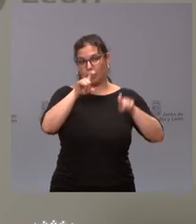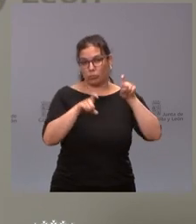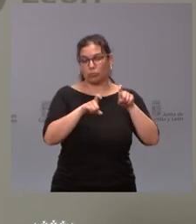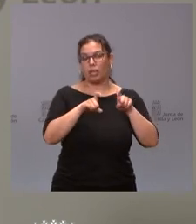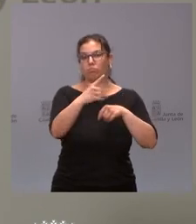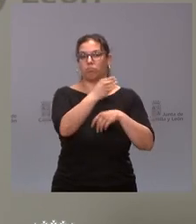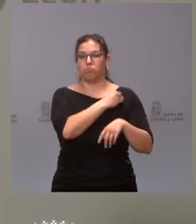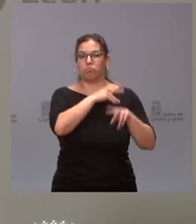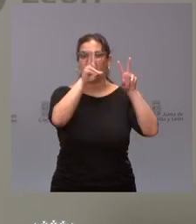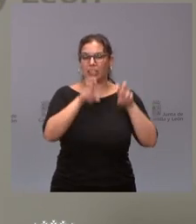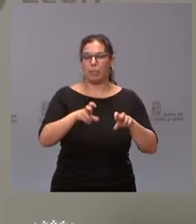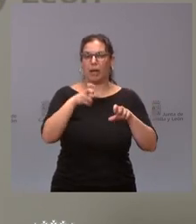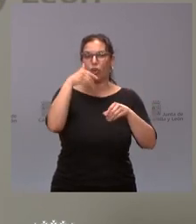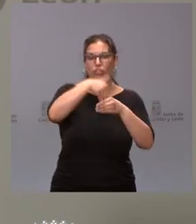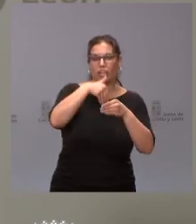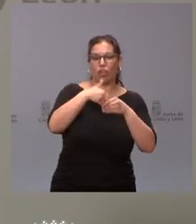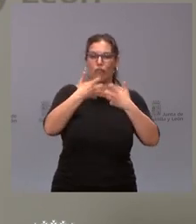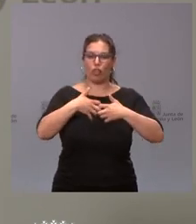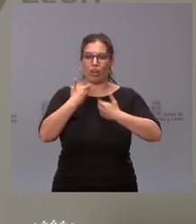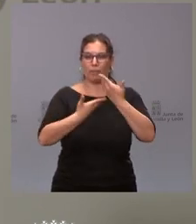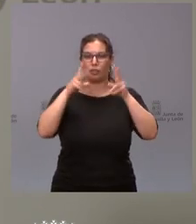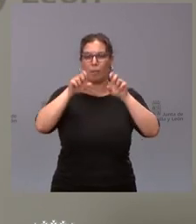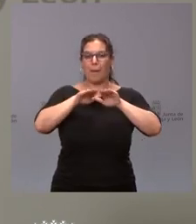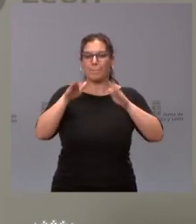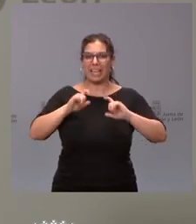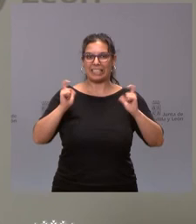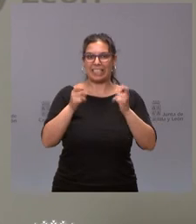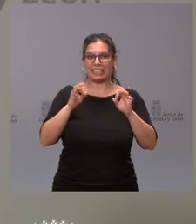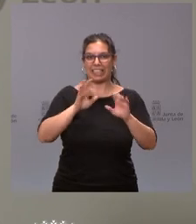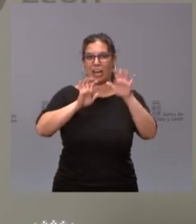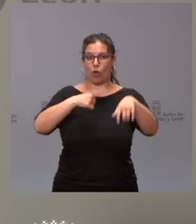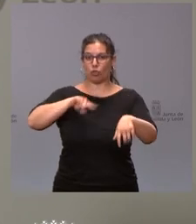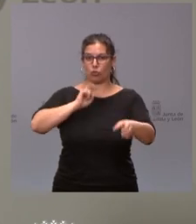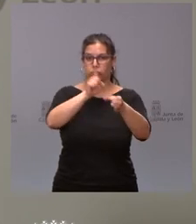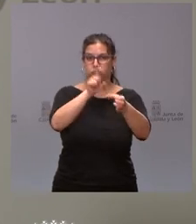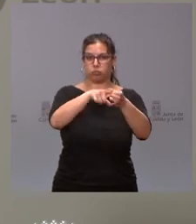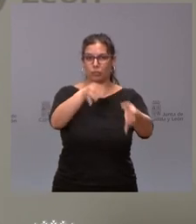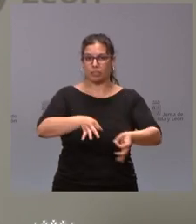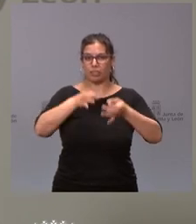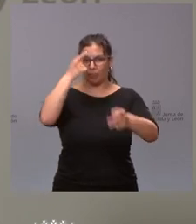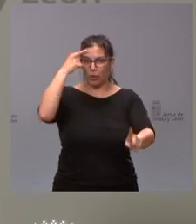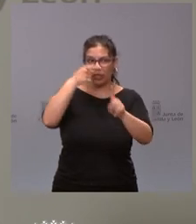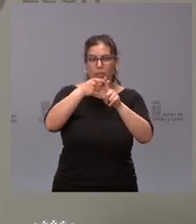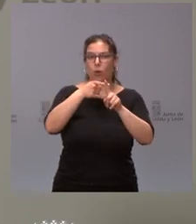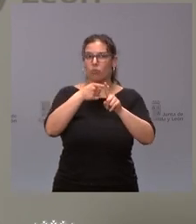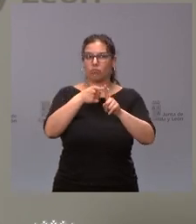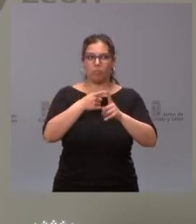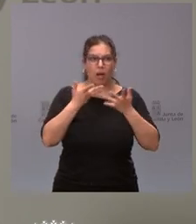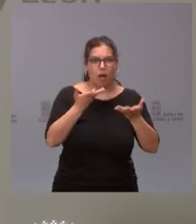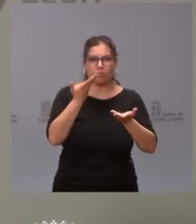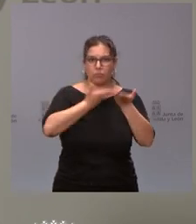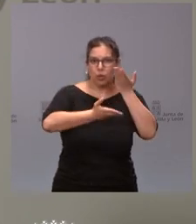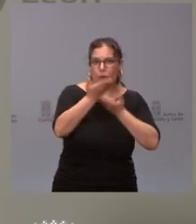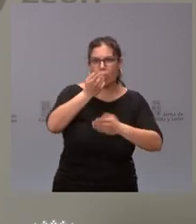la mesa por León nosotros siempre hemos ido allí con ánimo de colaborar de trabajar nunca de imponer y por tanto